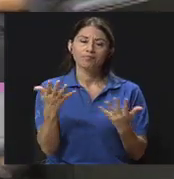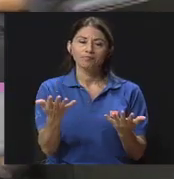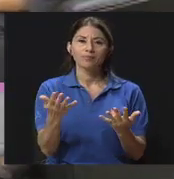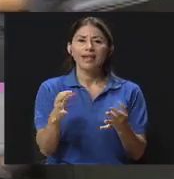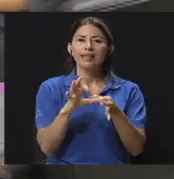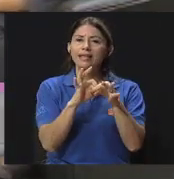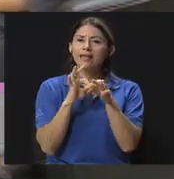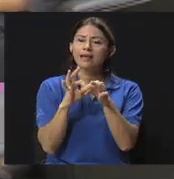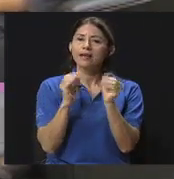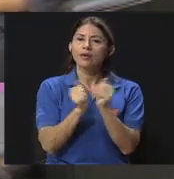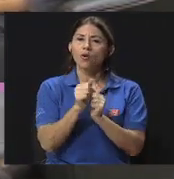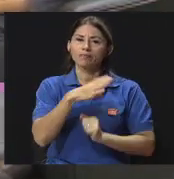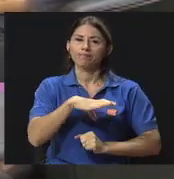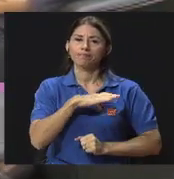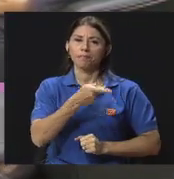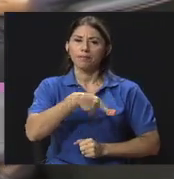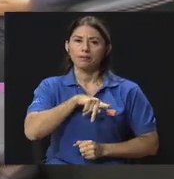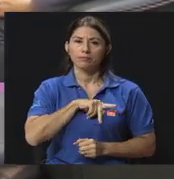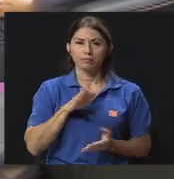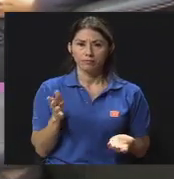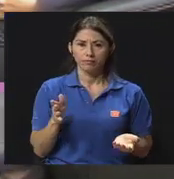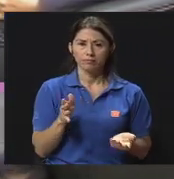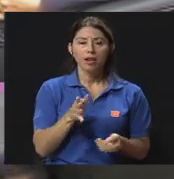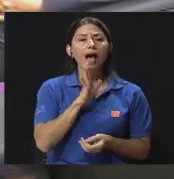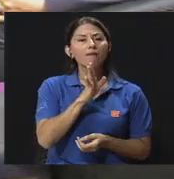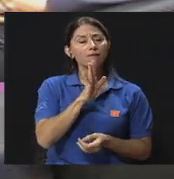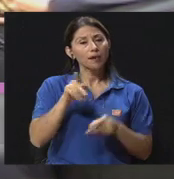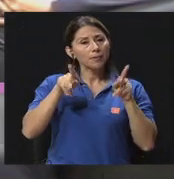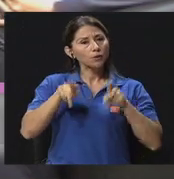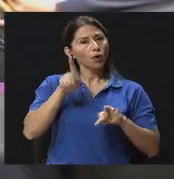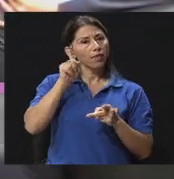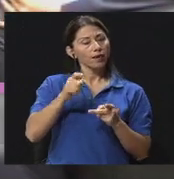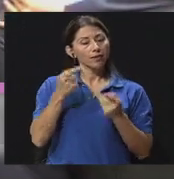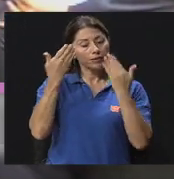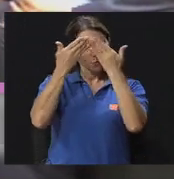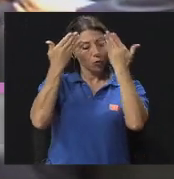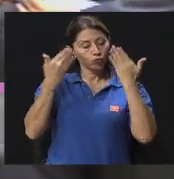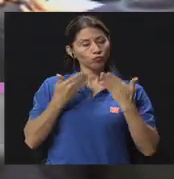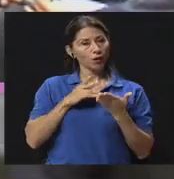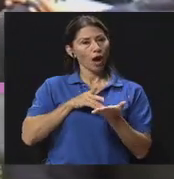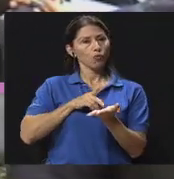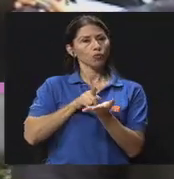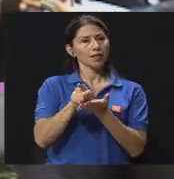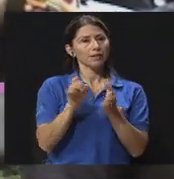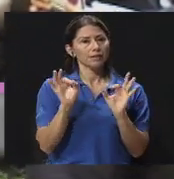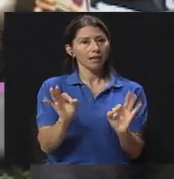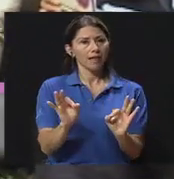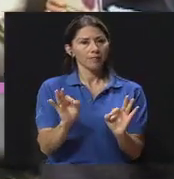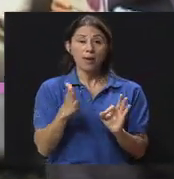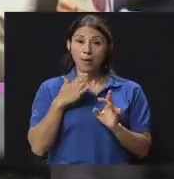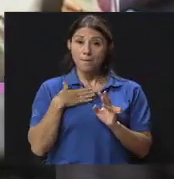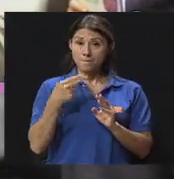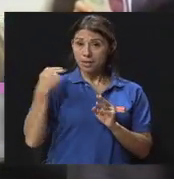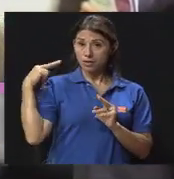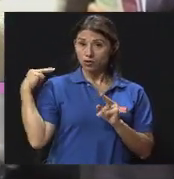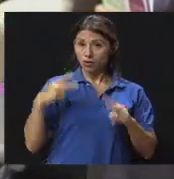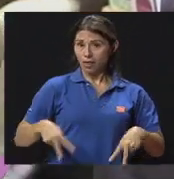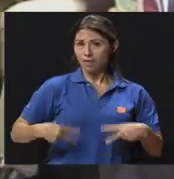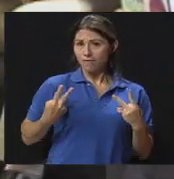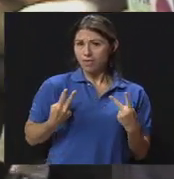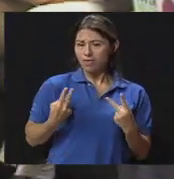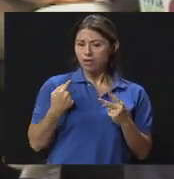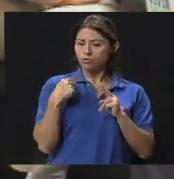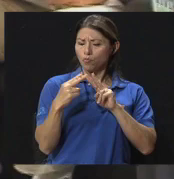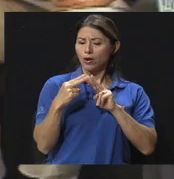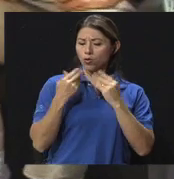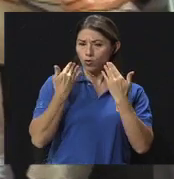una particularidad personal, ¿verdad? Hablaba de la autenticidad, que tanto me conozco y con mi historia de vida para establecer relaciones con los otros a partir